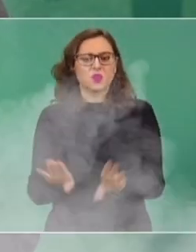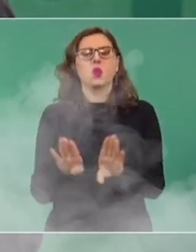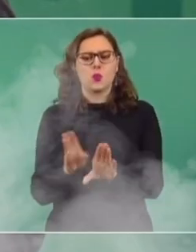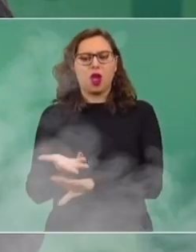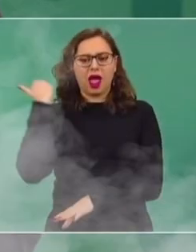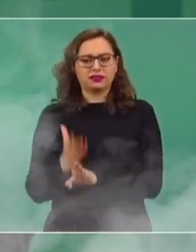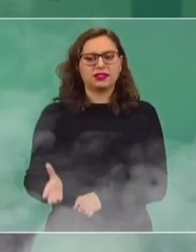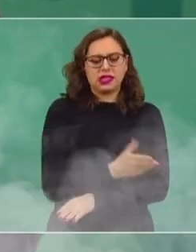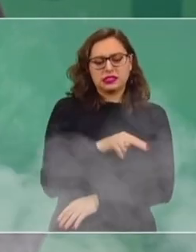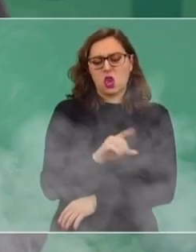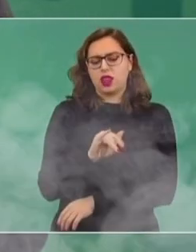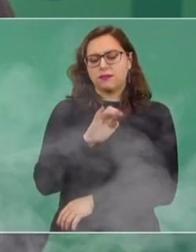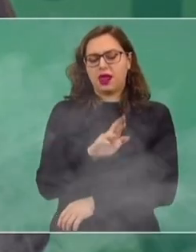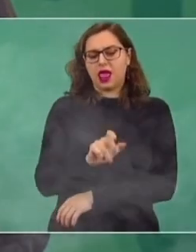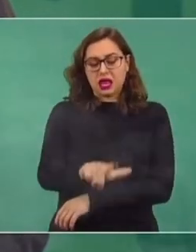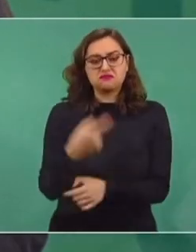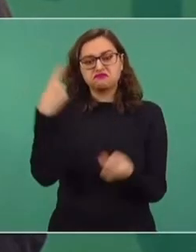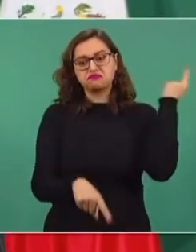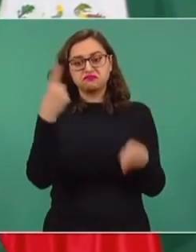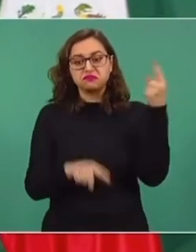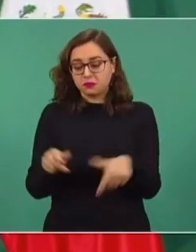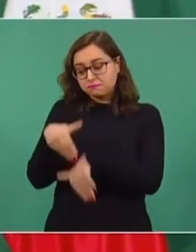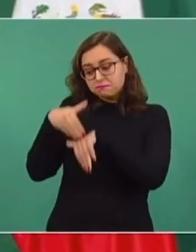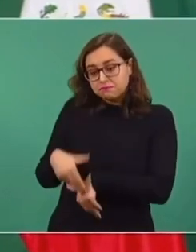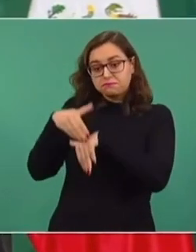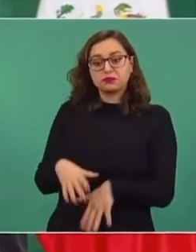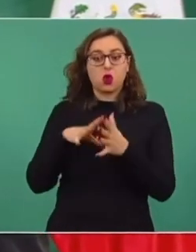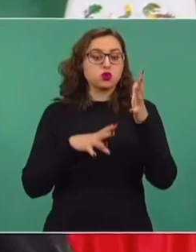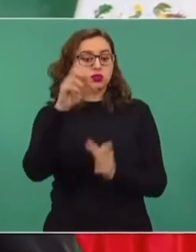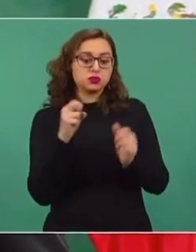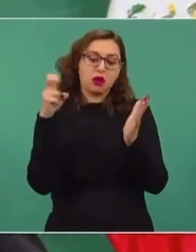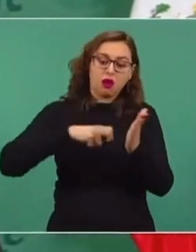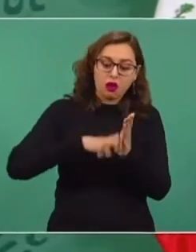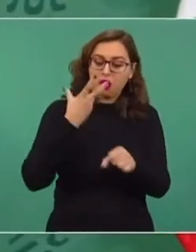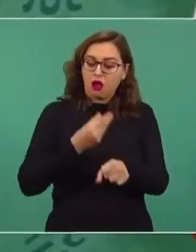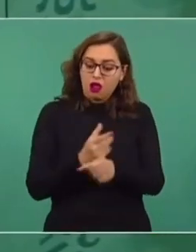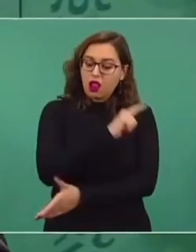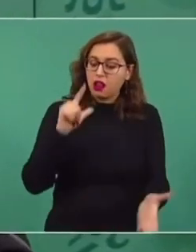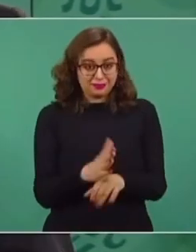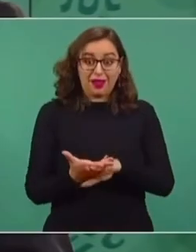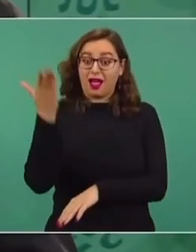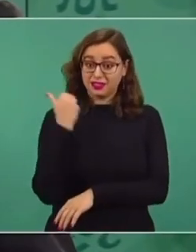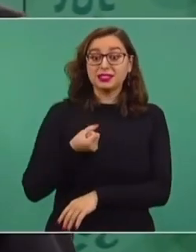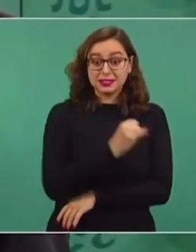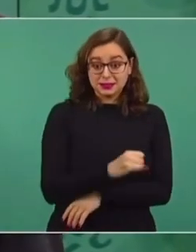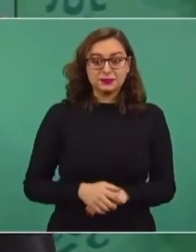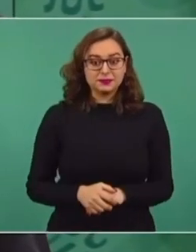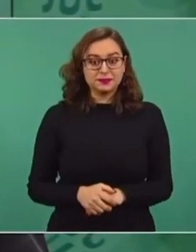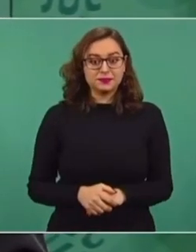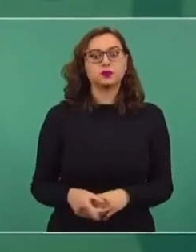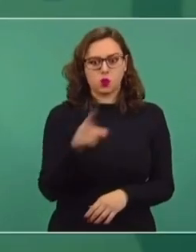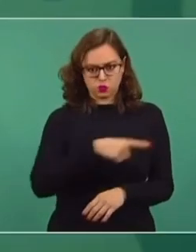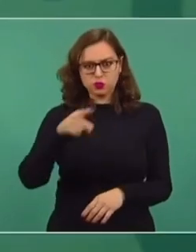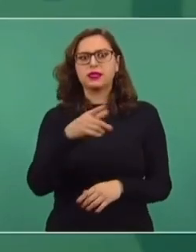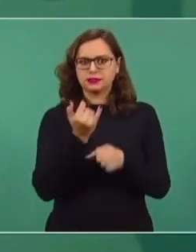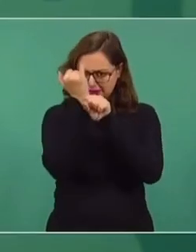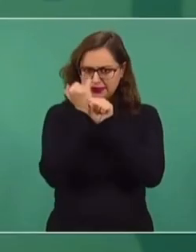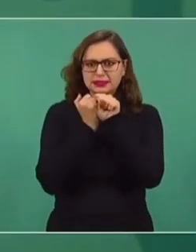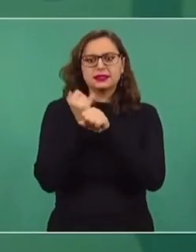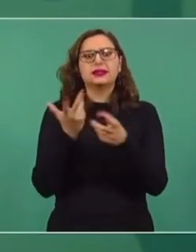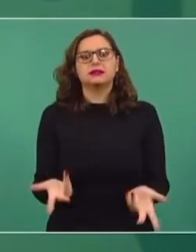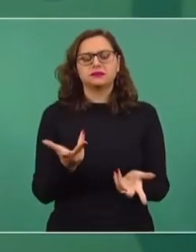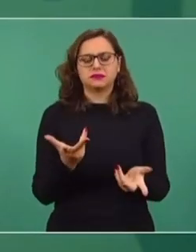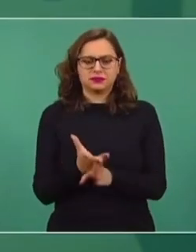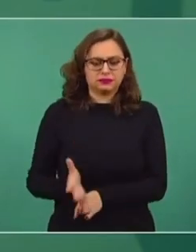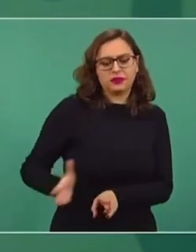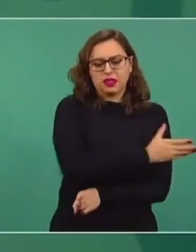que recibían consignas para reformar la Constitución y las leyes en contra del pueblo. Hagan una revisión de todas las reformas constitucionales